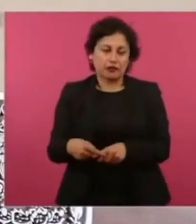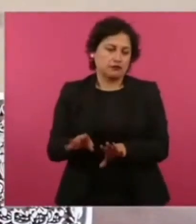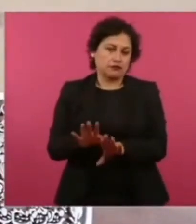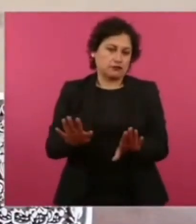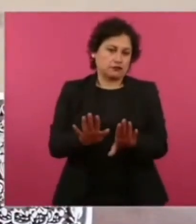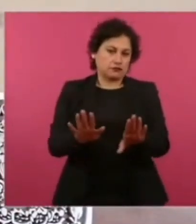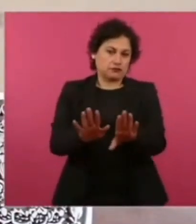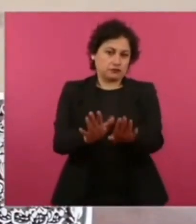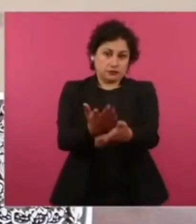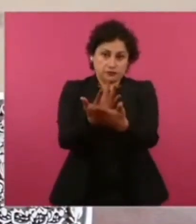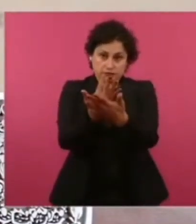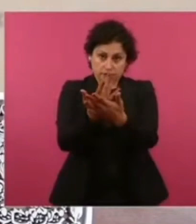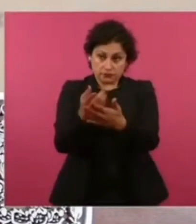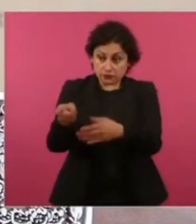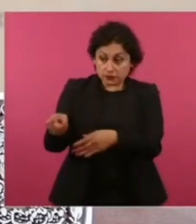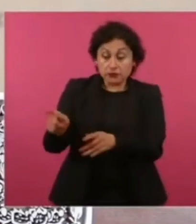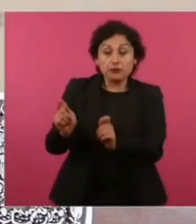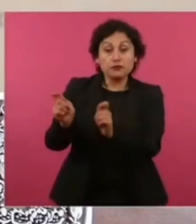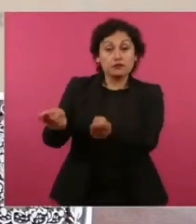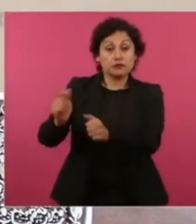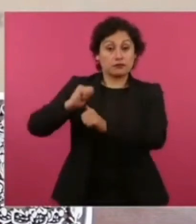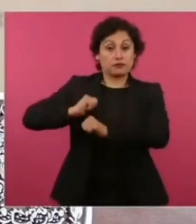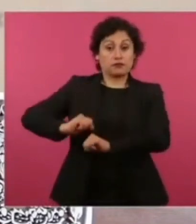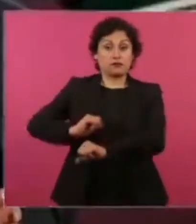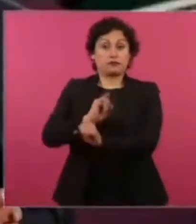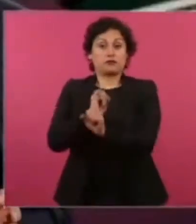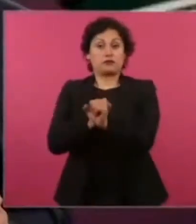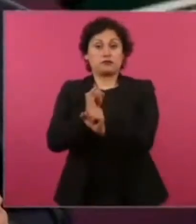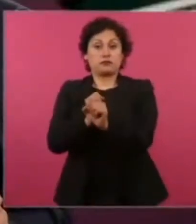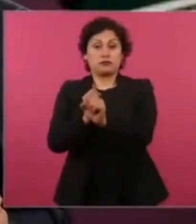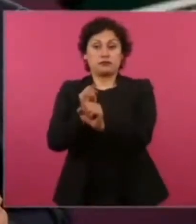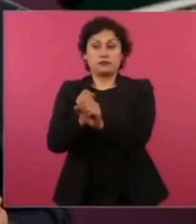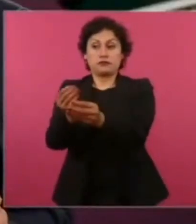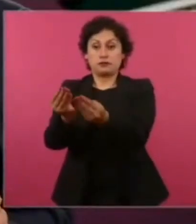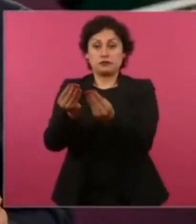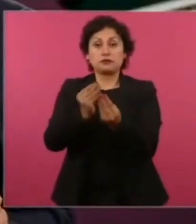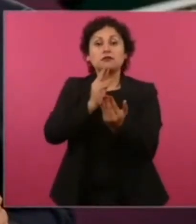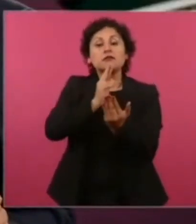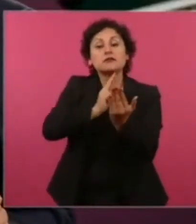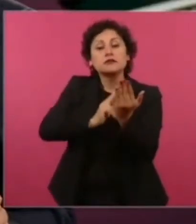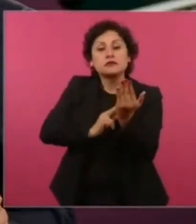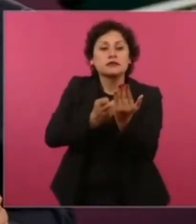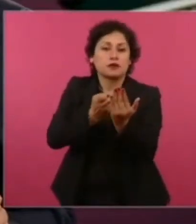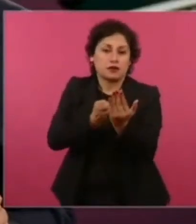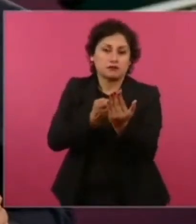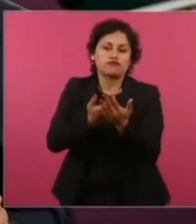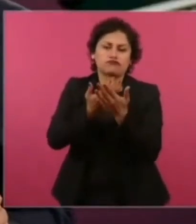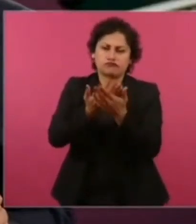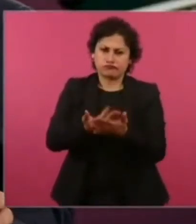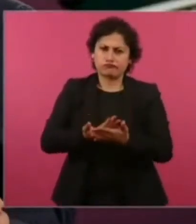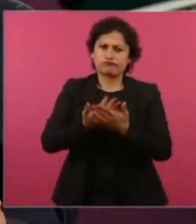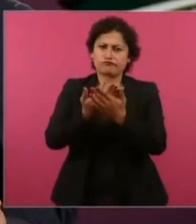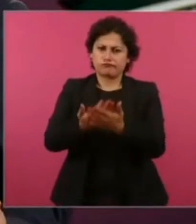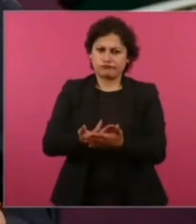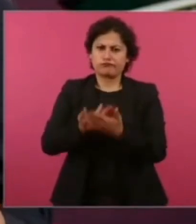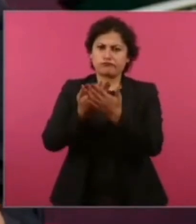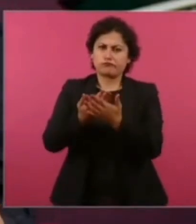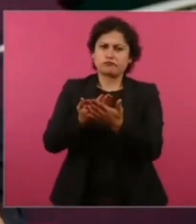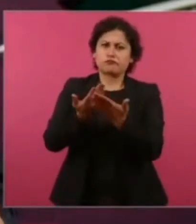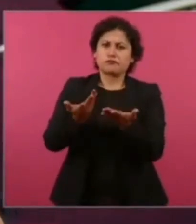esperar las investigaciones y esperar que se dé a conocer